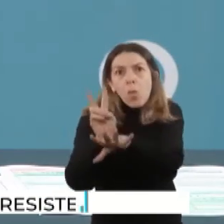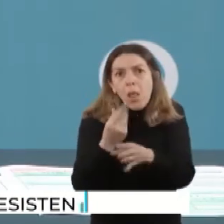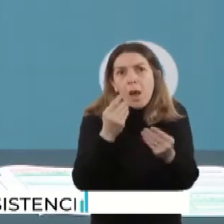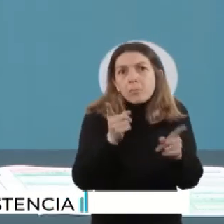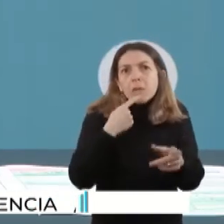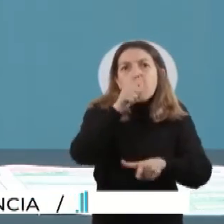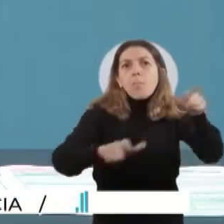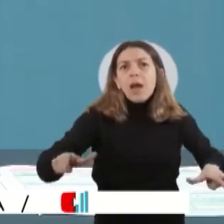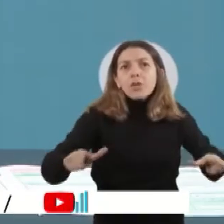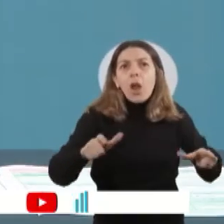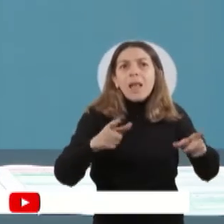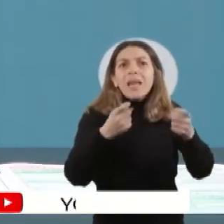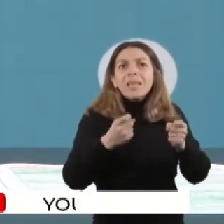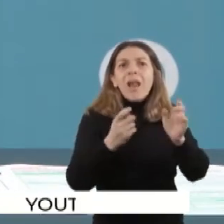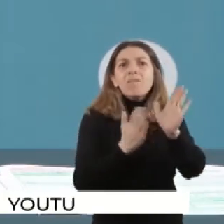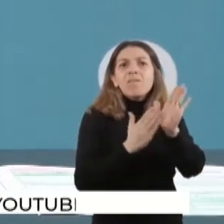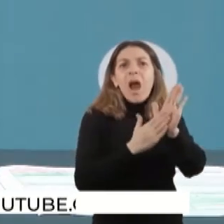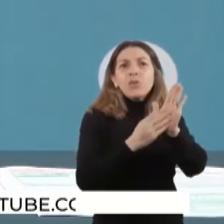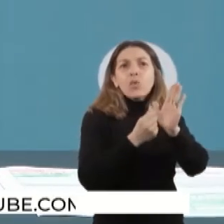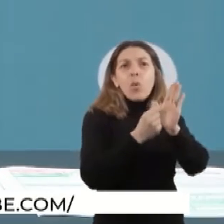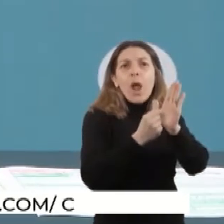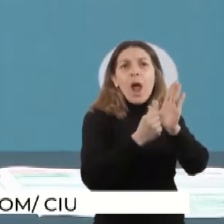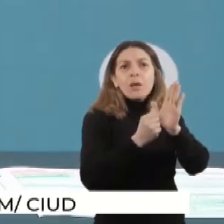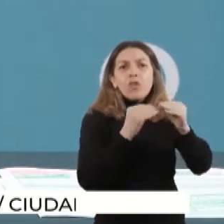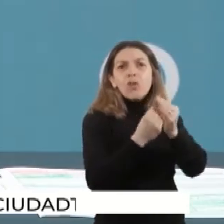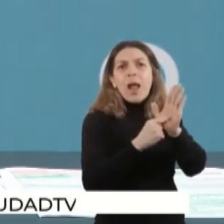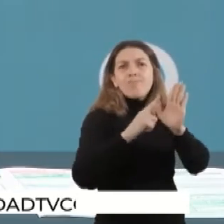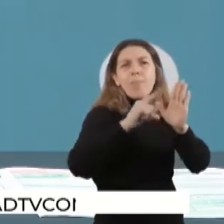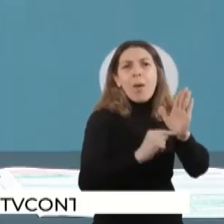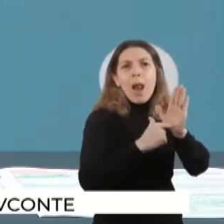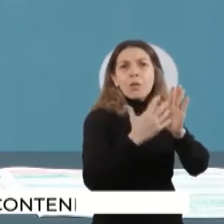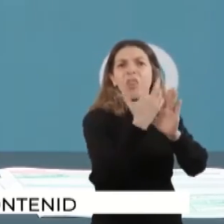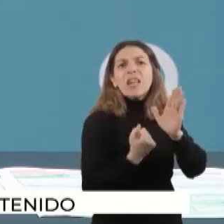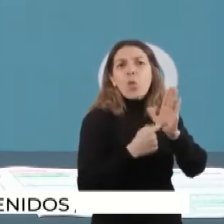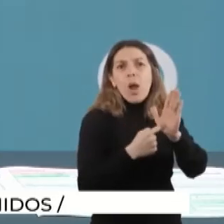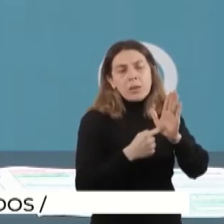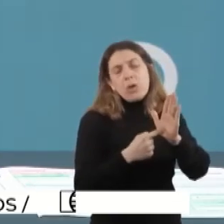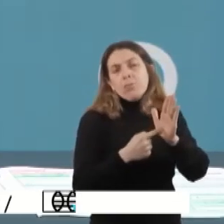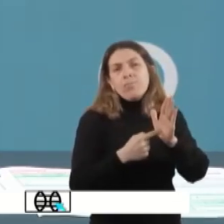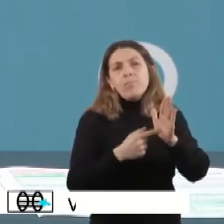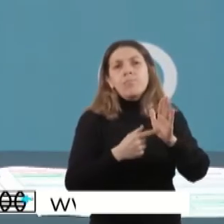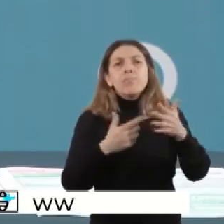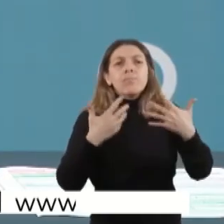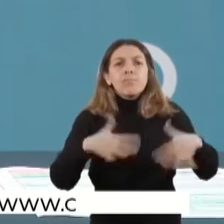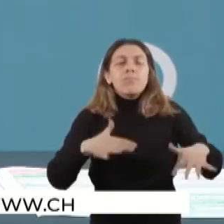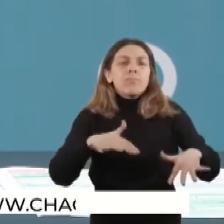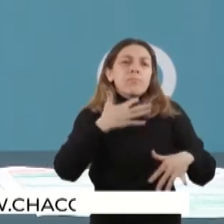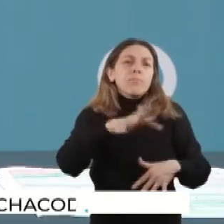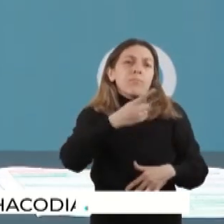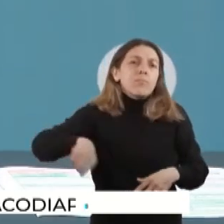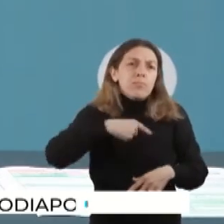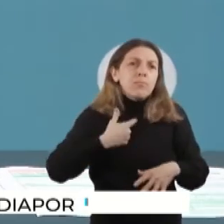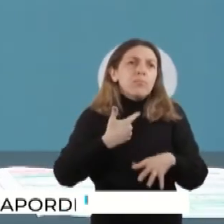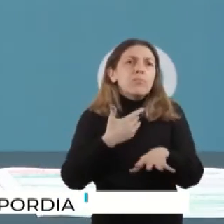subsidiar el costo de la energía, y entendemos que esto va a ser un uso mucho más inteligente y